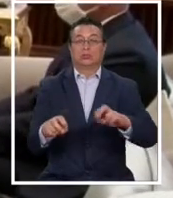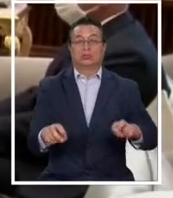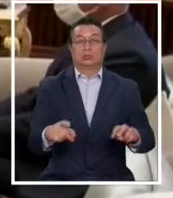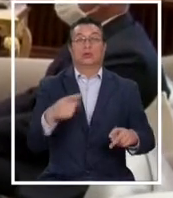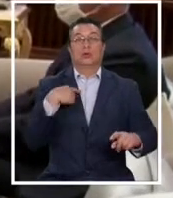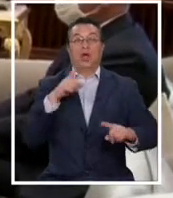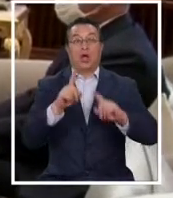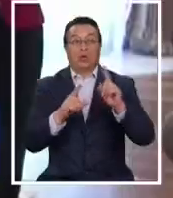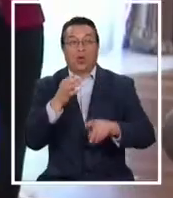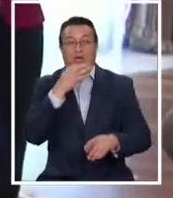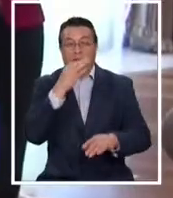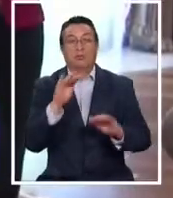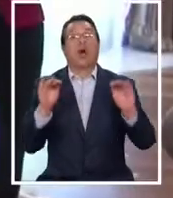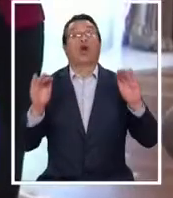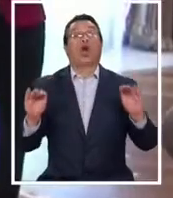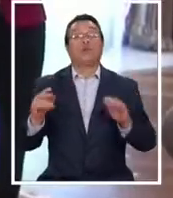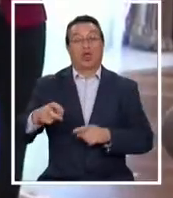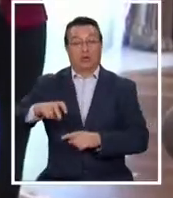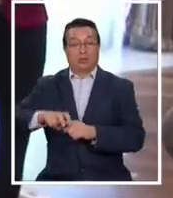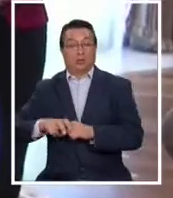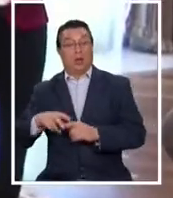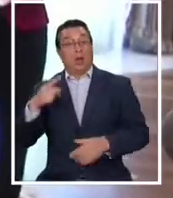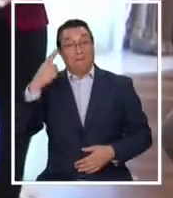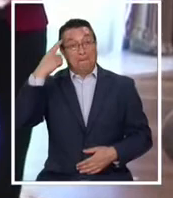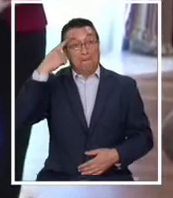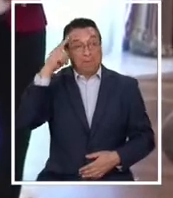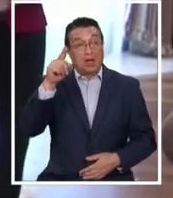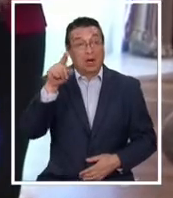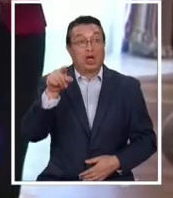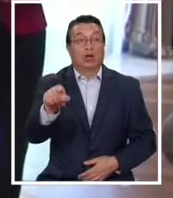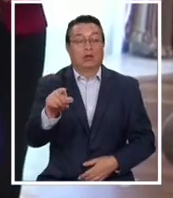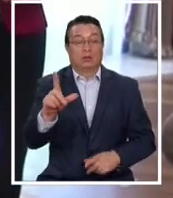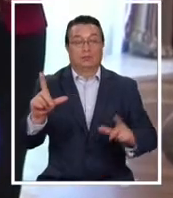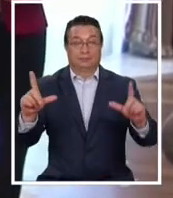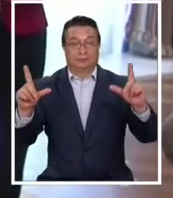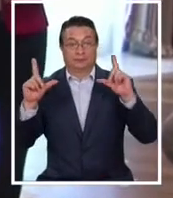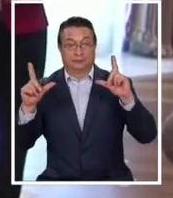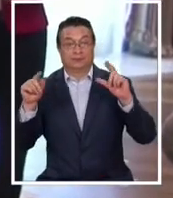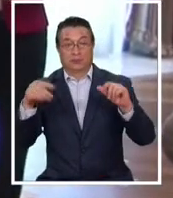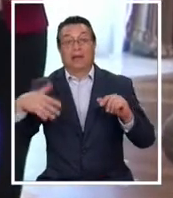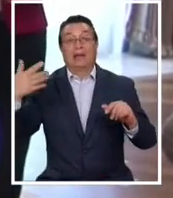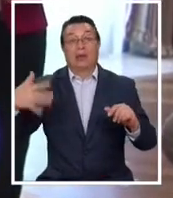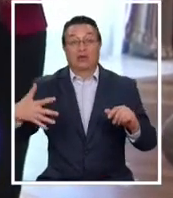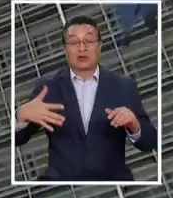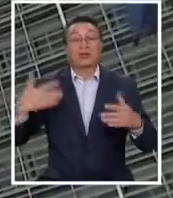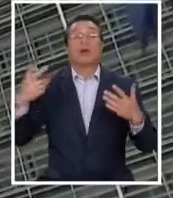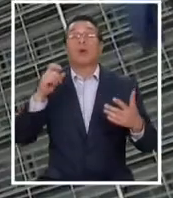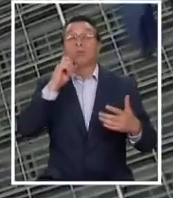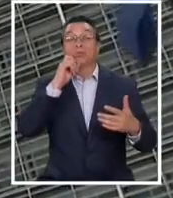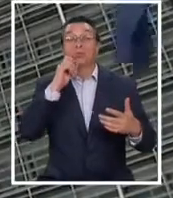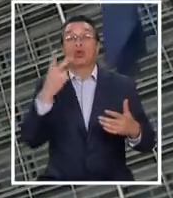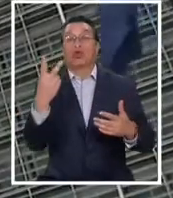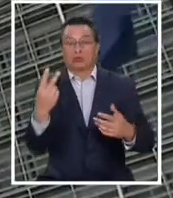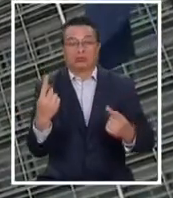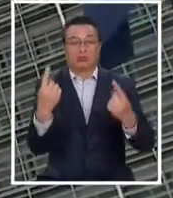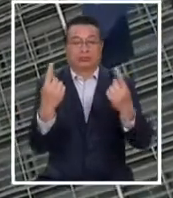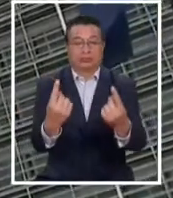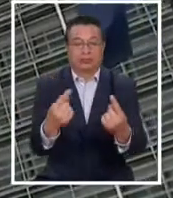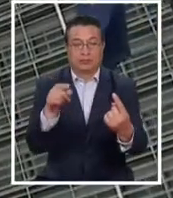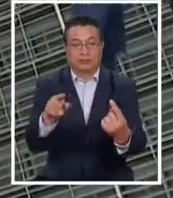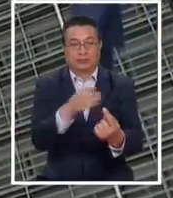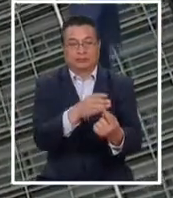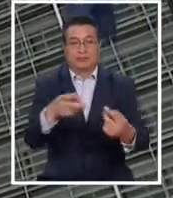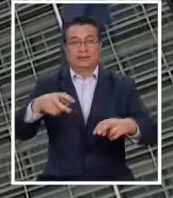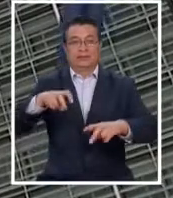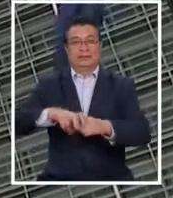Alguien puede decir que el sofá es más cómodo que la silla. Probablemente. Probablemente las posiciones de importancia y de relevancia eran las dos personas que se sentaron